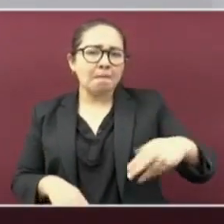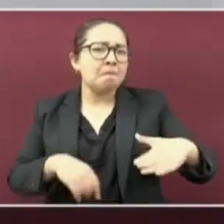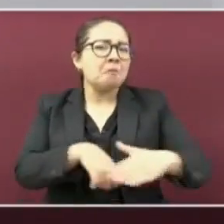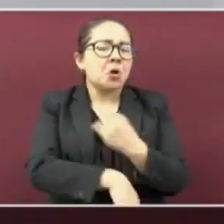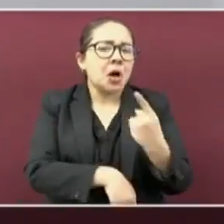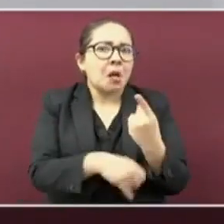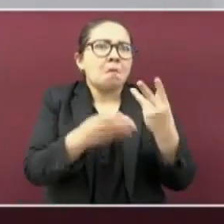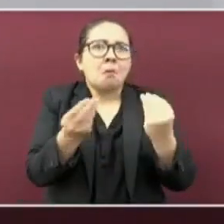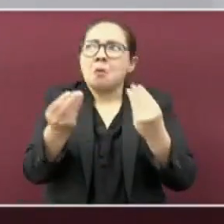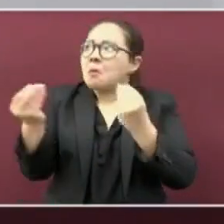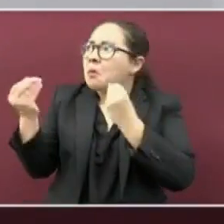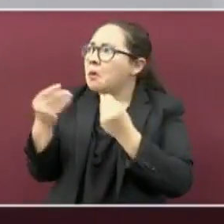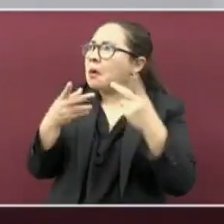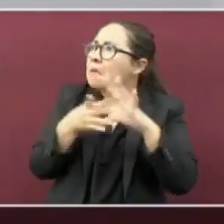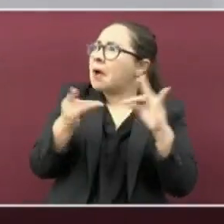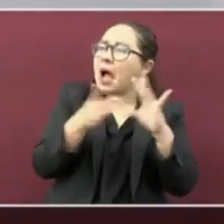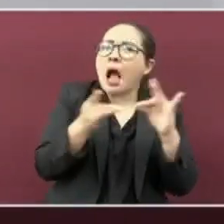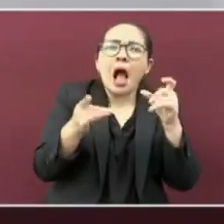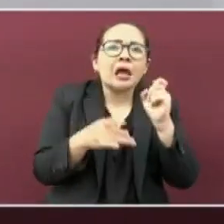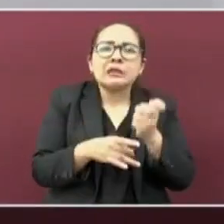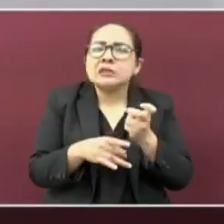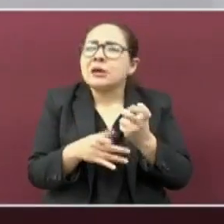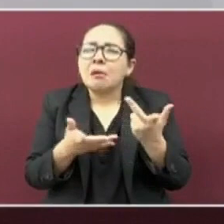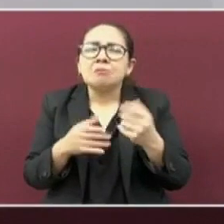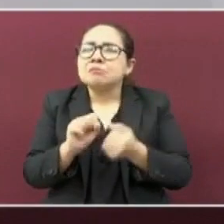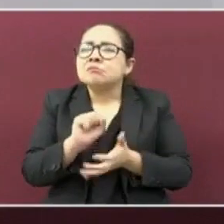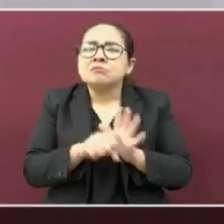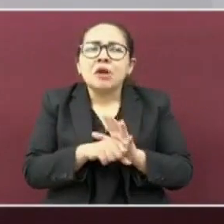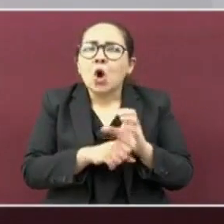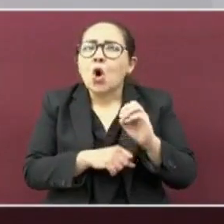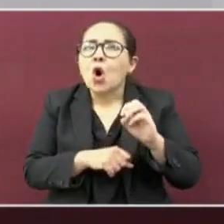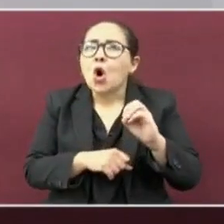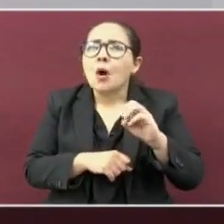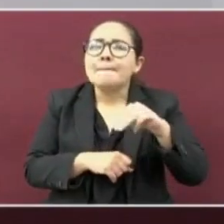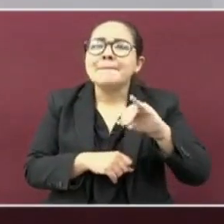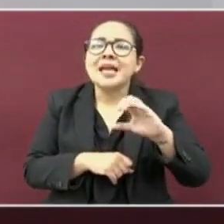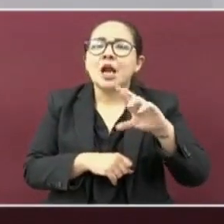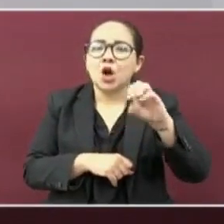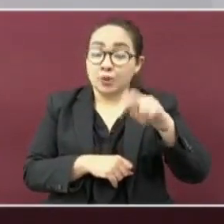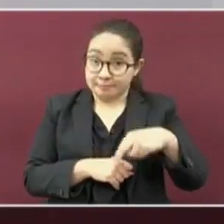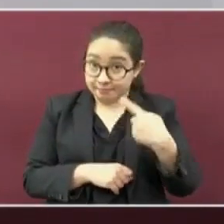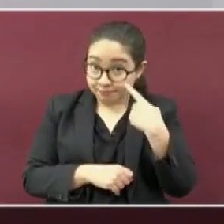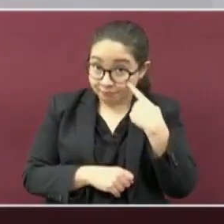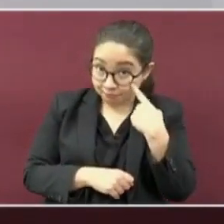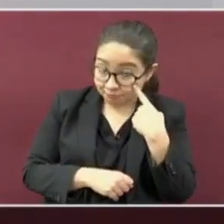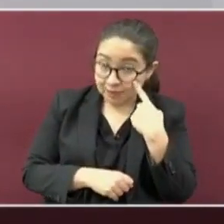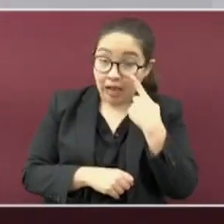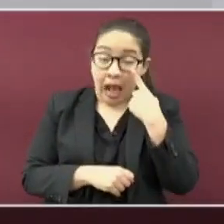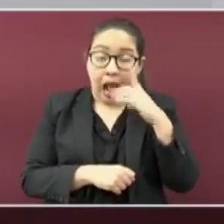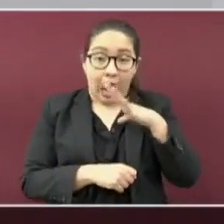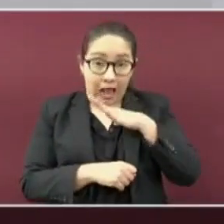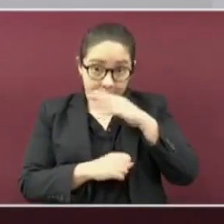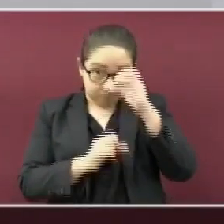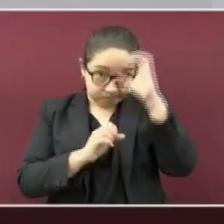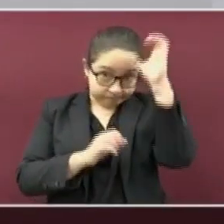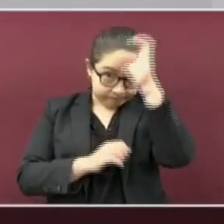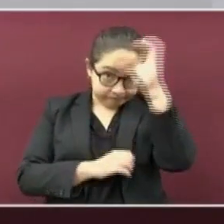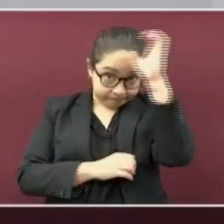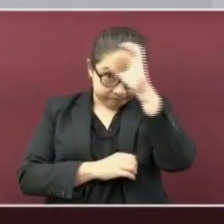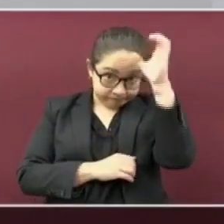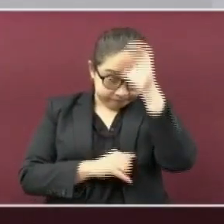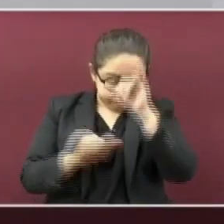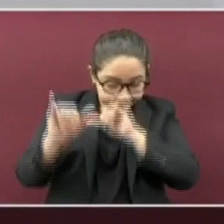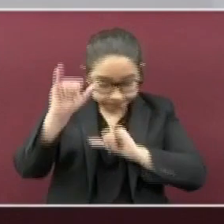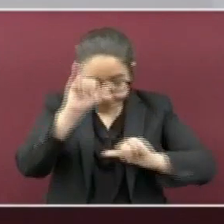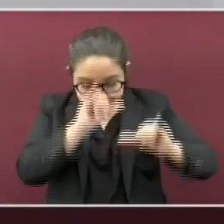se habla mucho de esta variante? Miren ustedes, de acuerdo con la evidencia científica aportada hasta